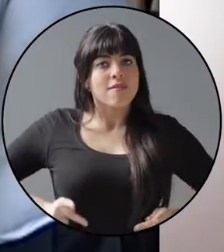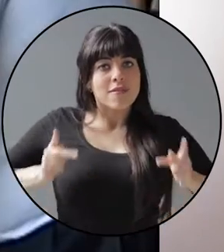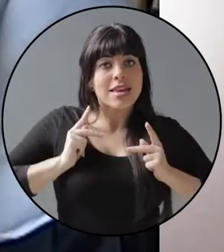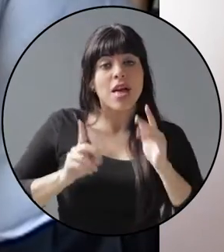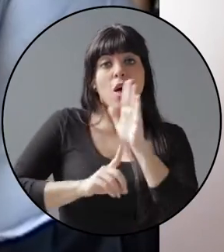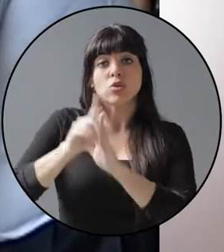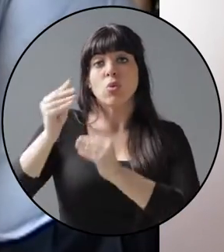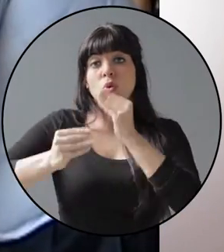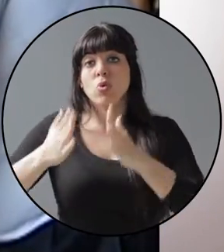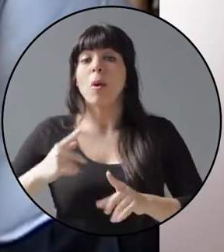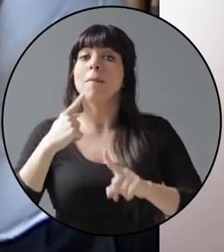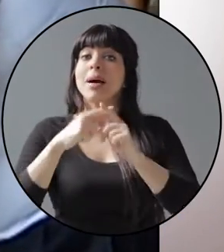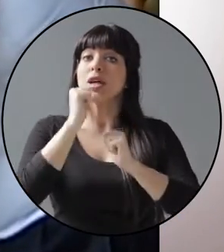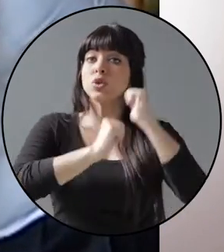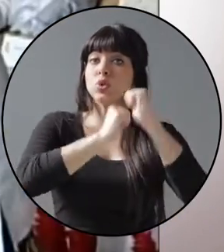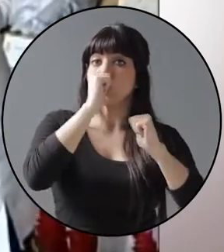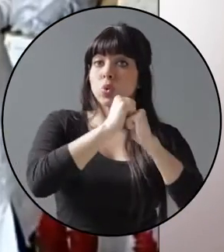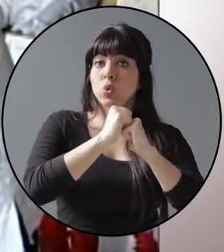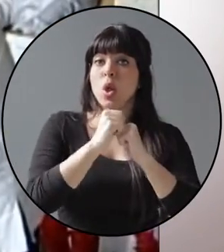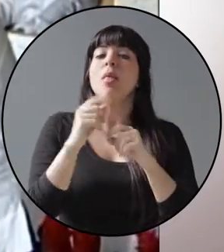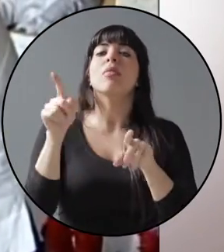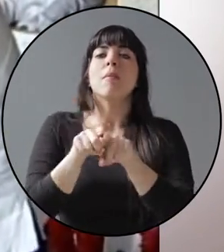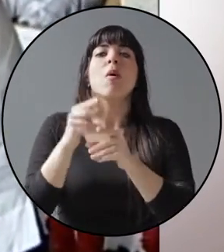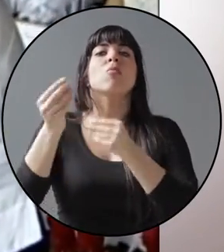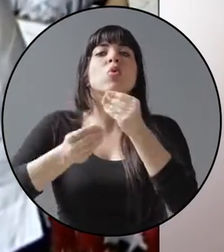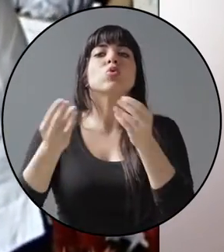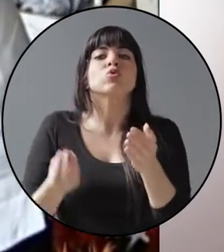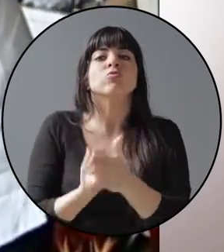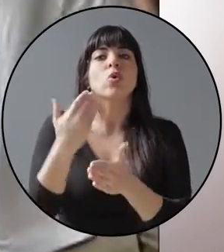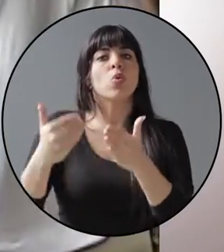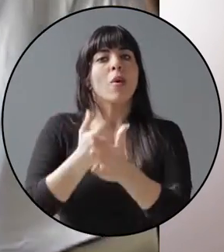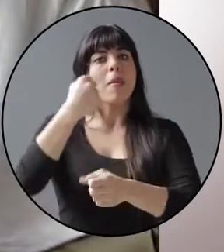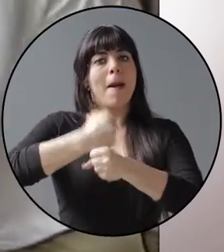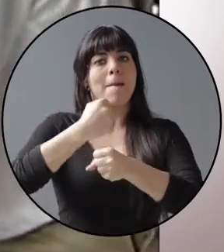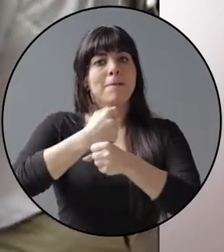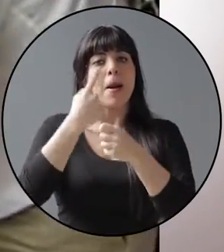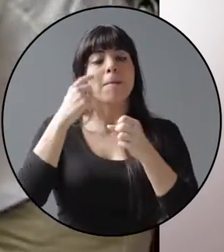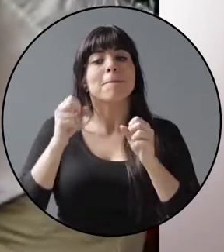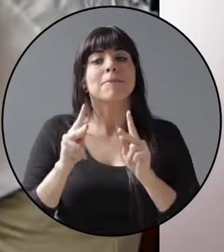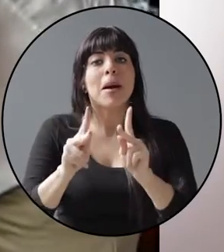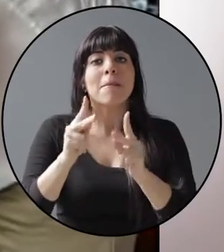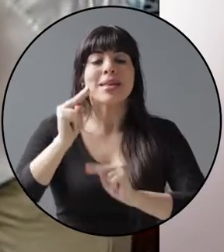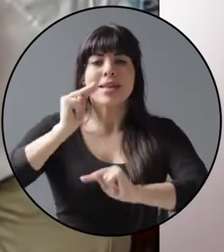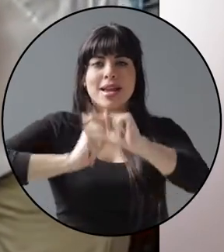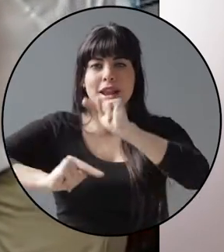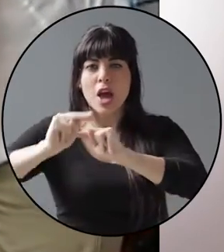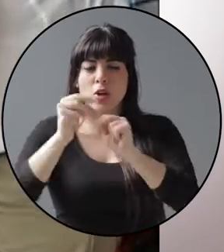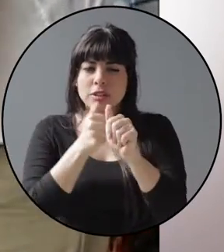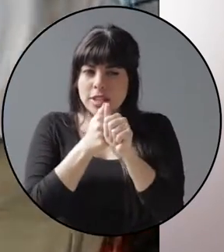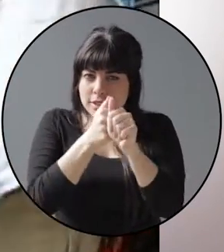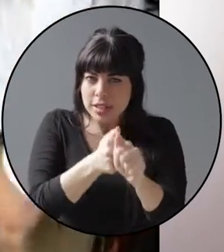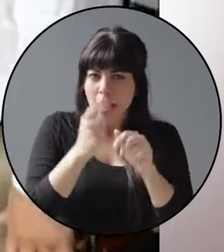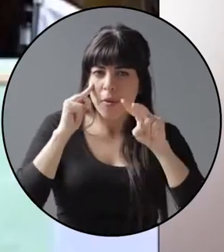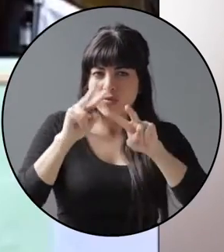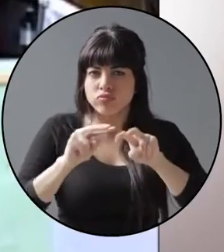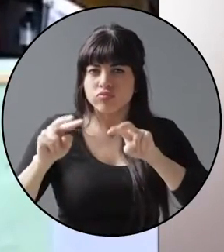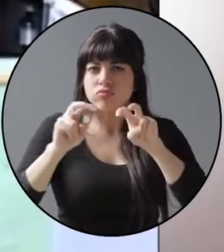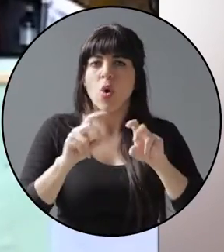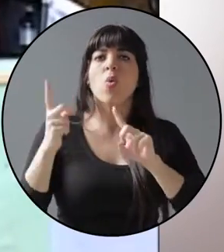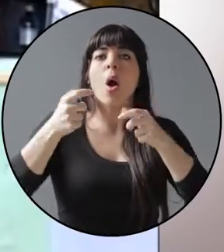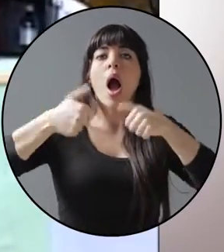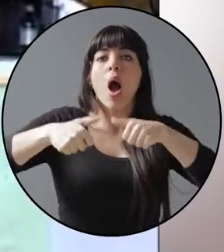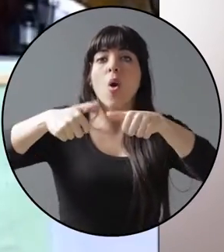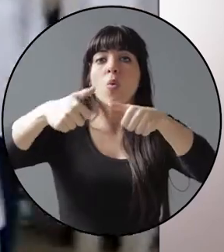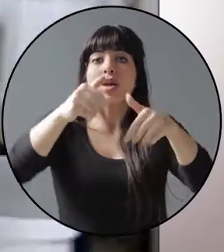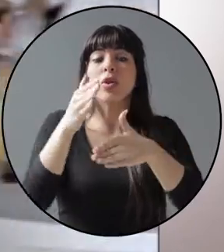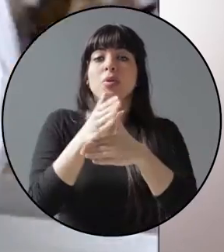productivo e infraestructura y la producción del empleo, que permitirá crear mecanismos de negociación y seguimiento de los acuerdos que